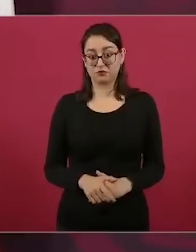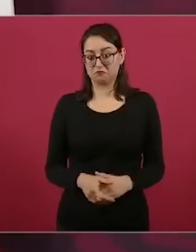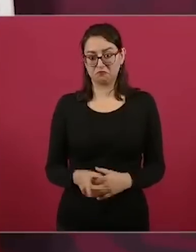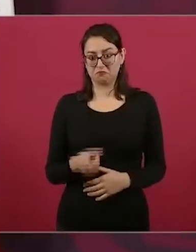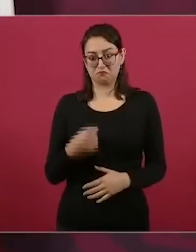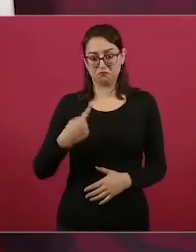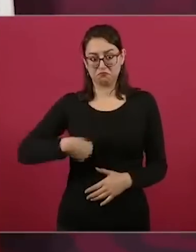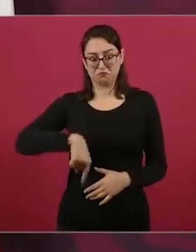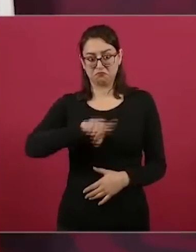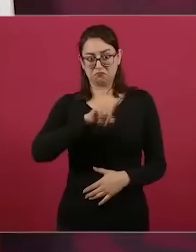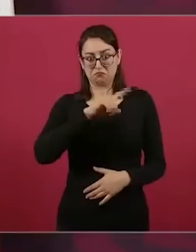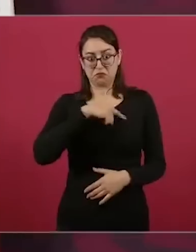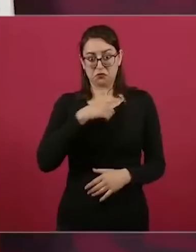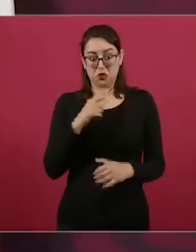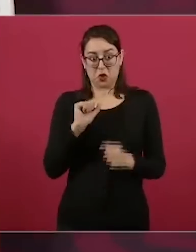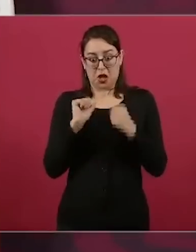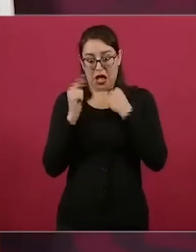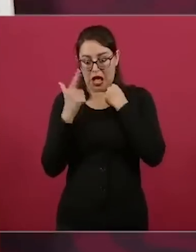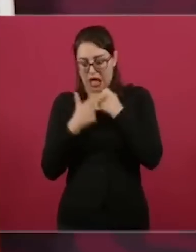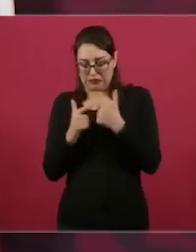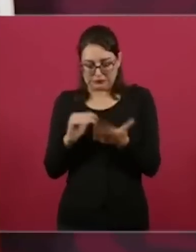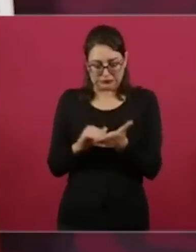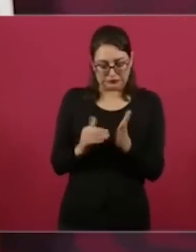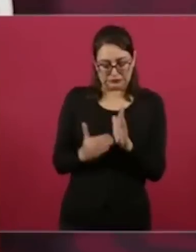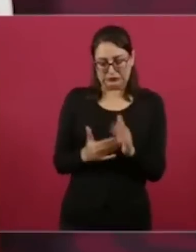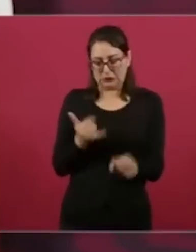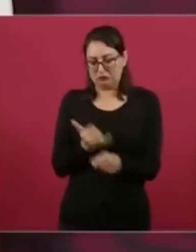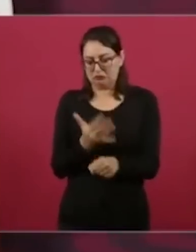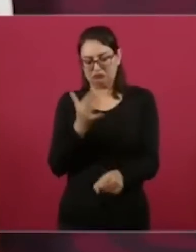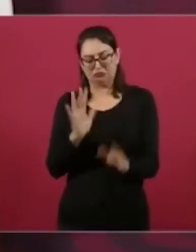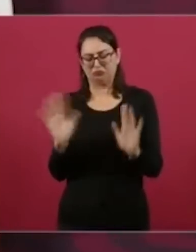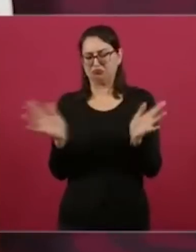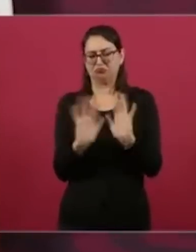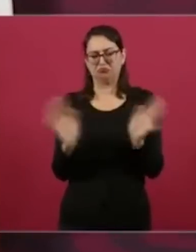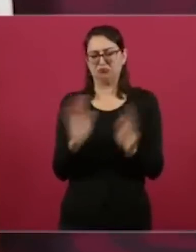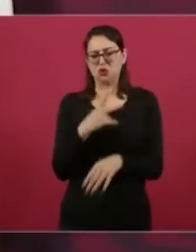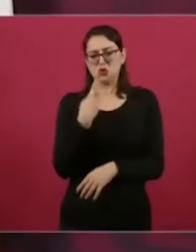obstáculo. de nada, absolutamente. Es su derecho.